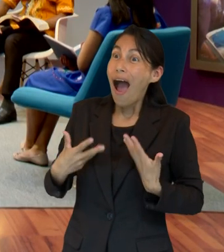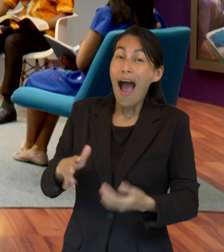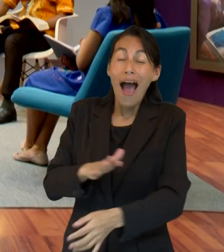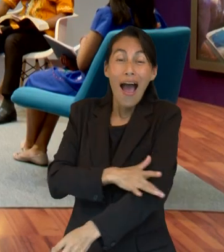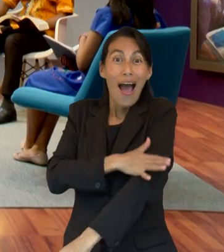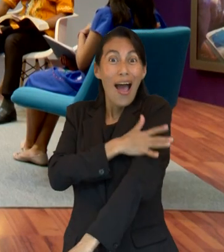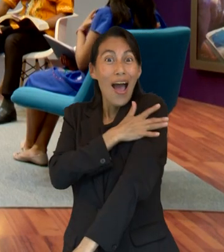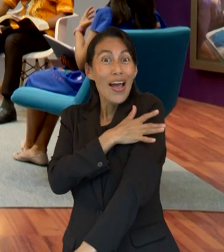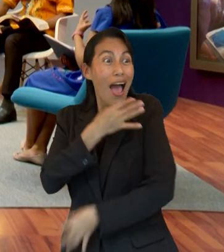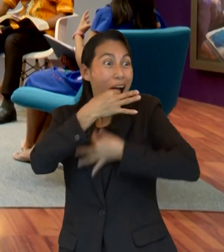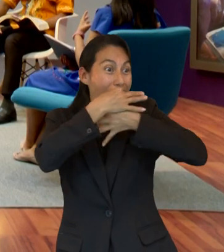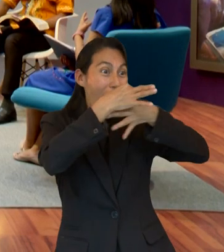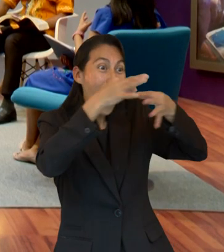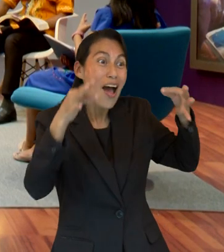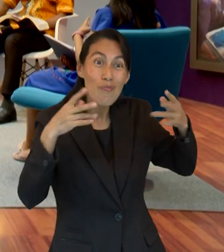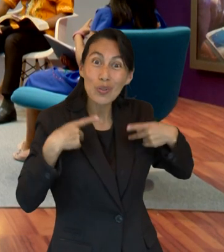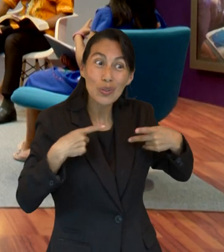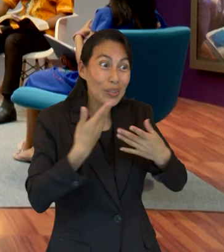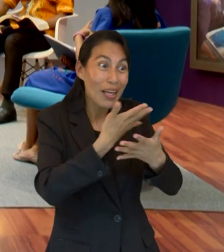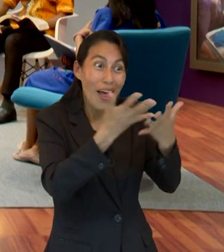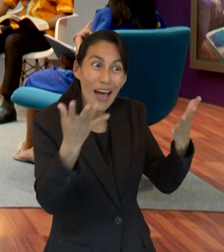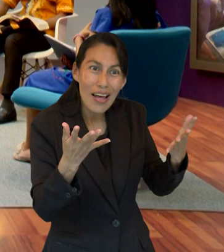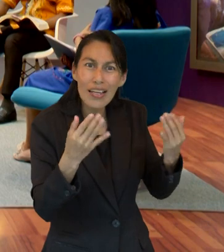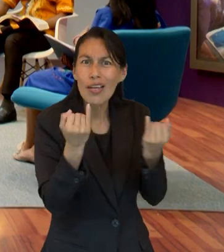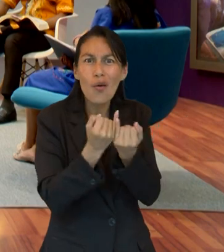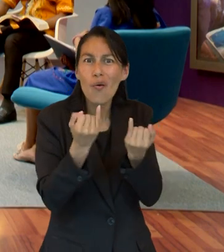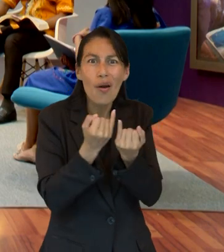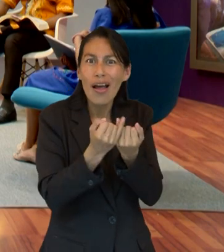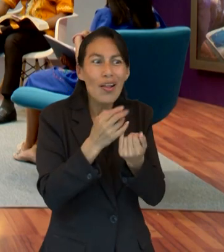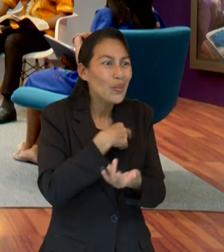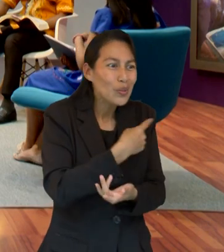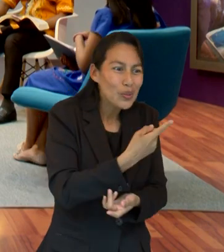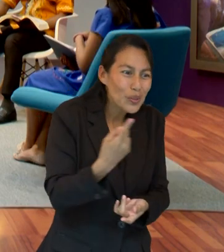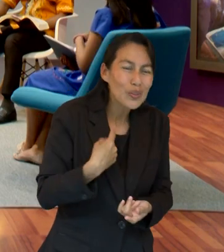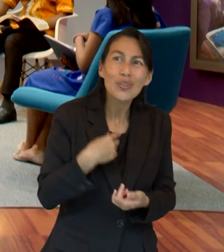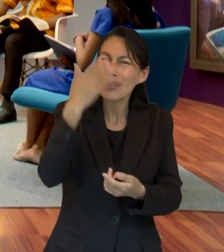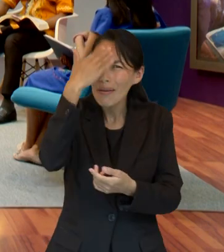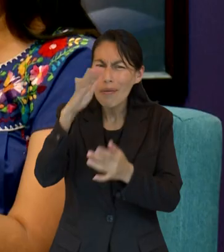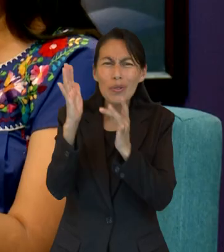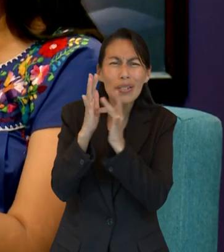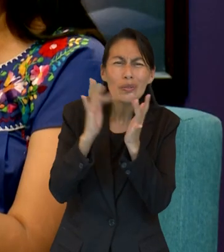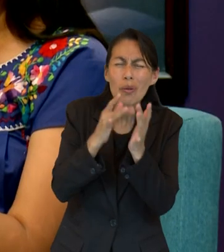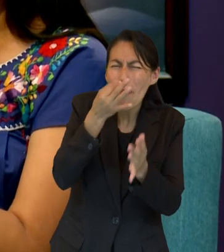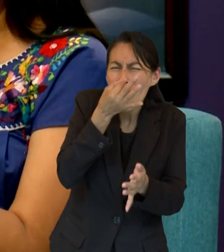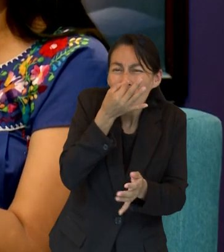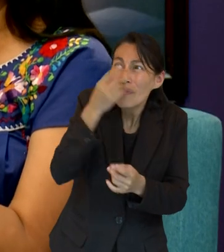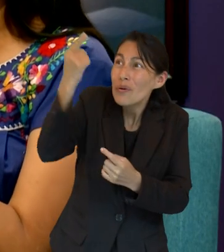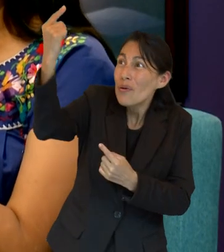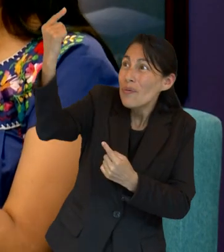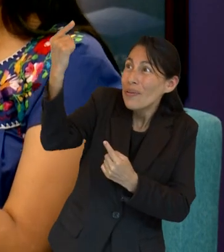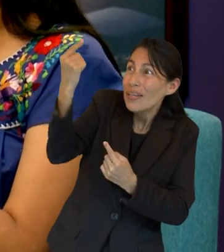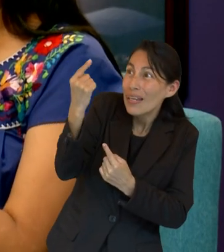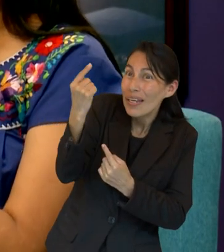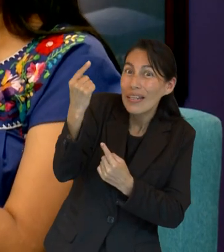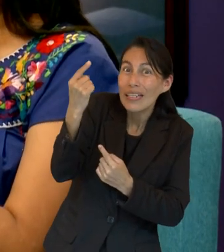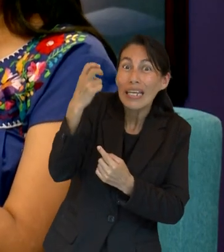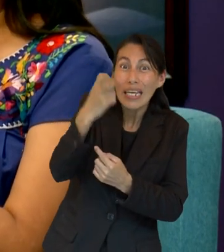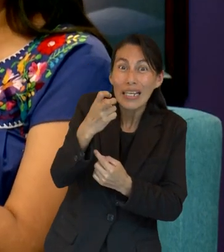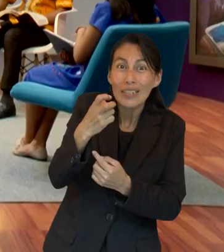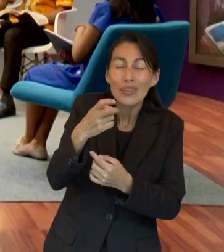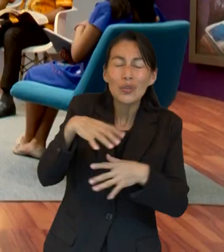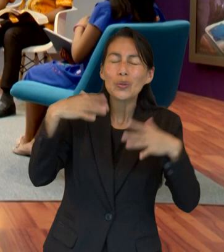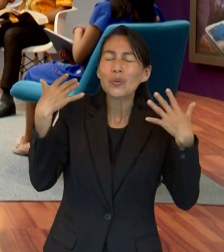emocionados que queremos que todo mundo sepa y creo que el cristianismo debe ser así nosotros tenemos el mensaje de salvación y sabemos que Jesús ya está a las puertas